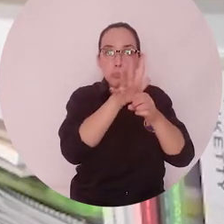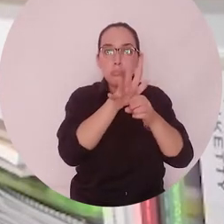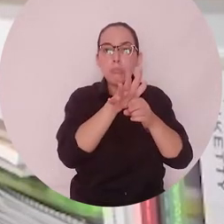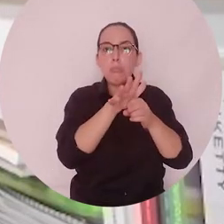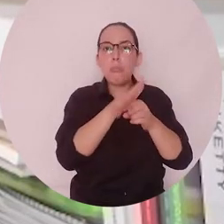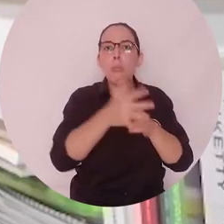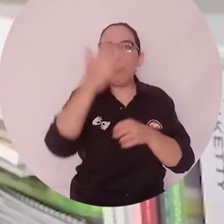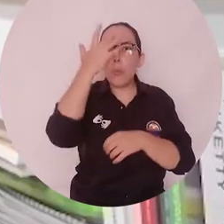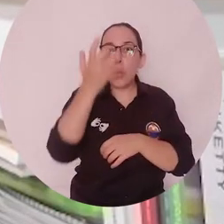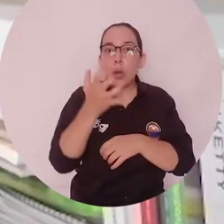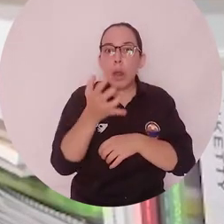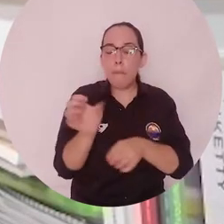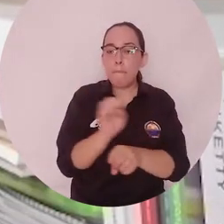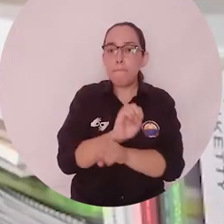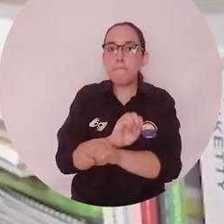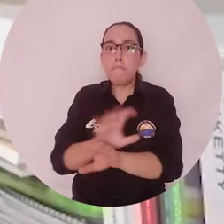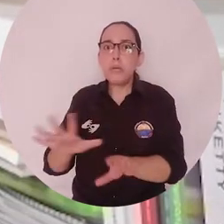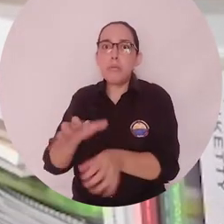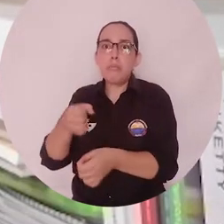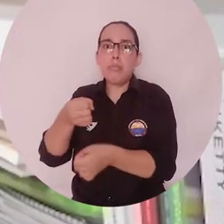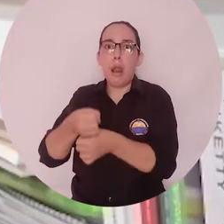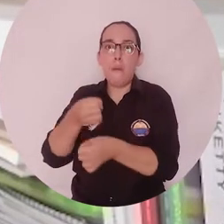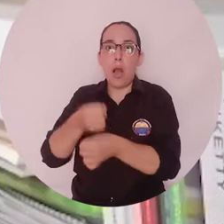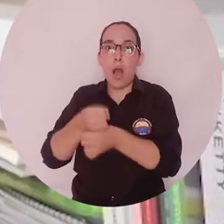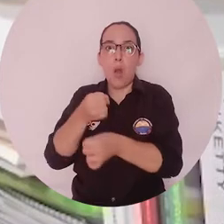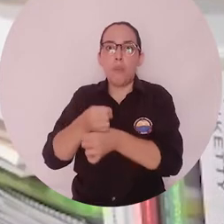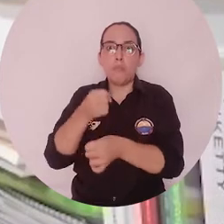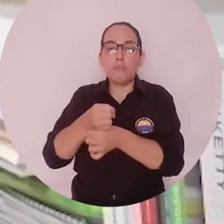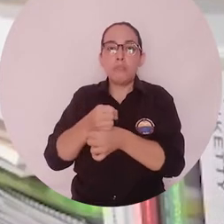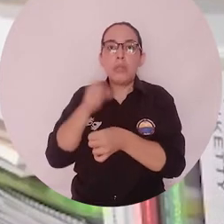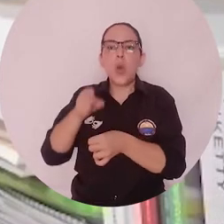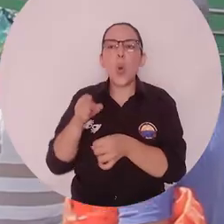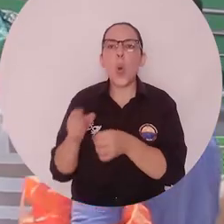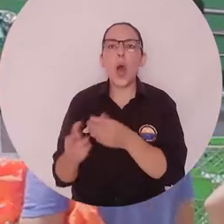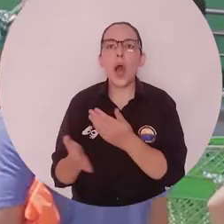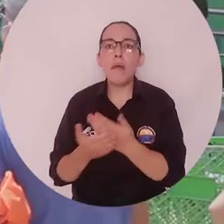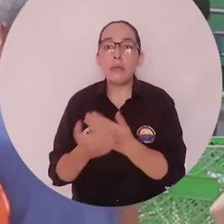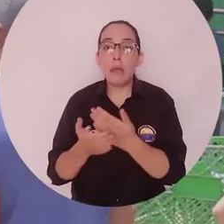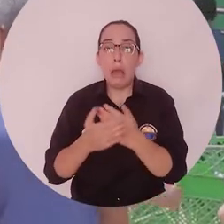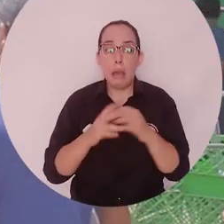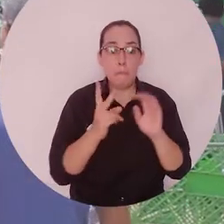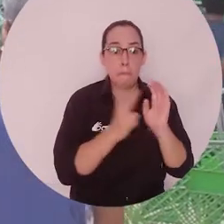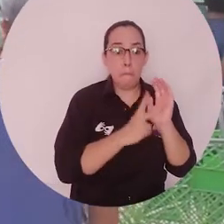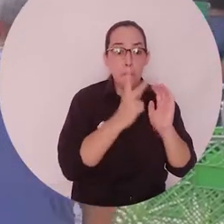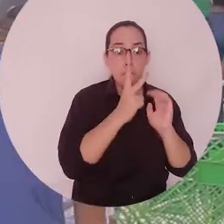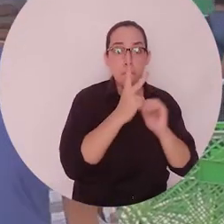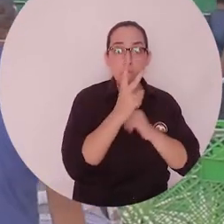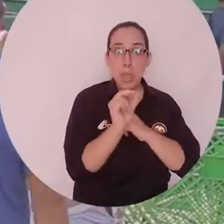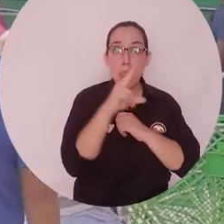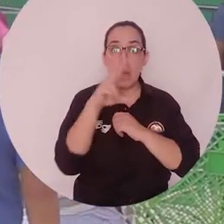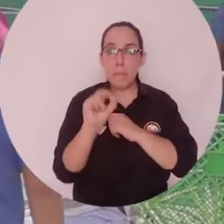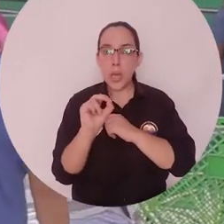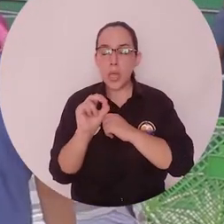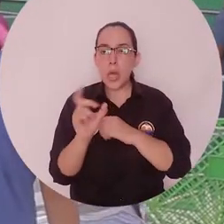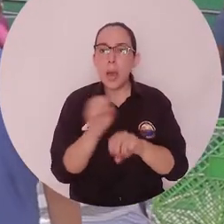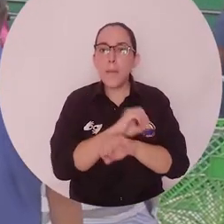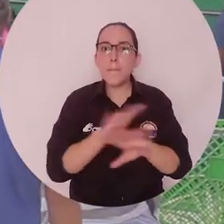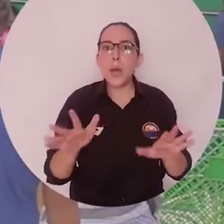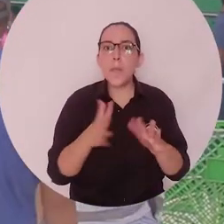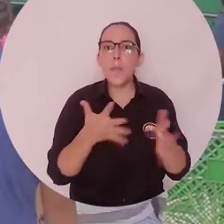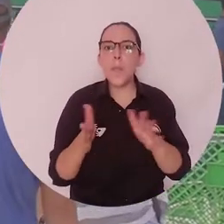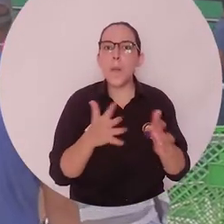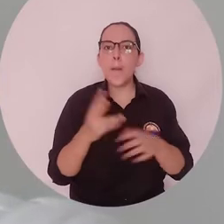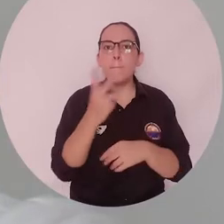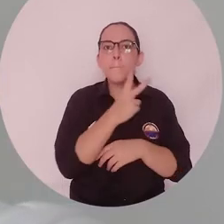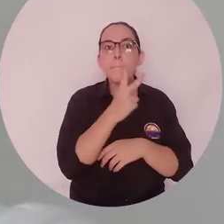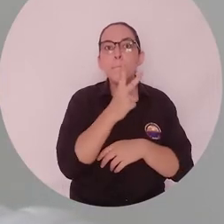pérdida de horas de trabajo. Esto se resume en que solo en 2020 se han perdido unos 26 millones de empleos en